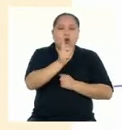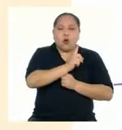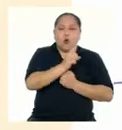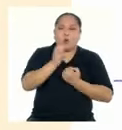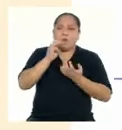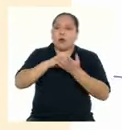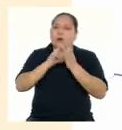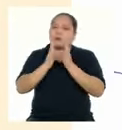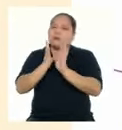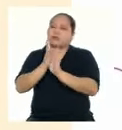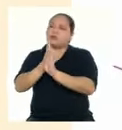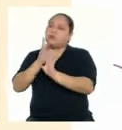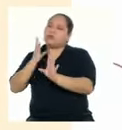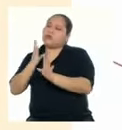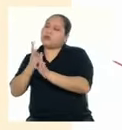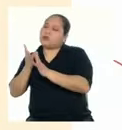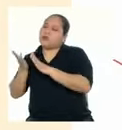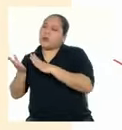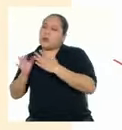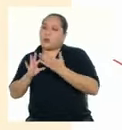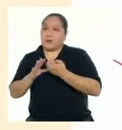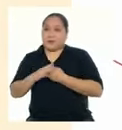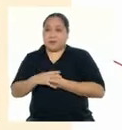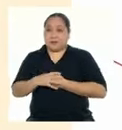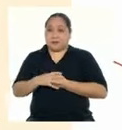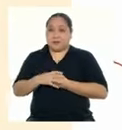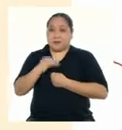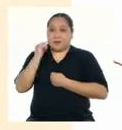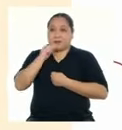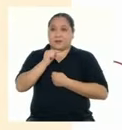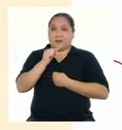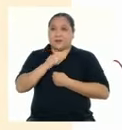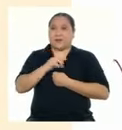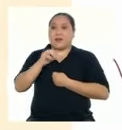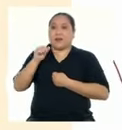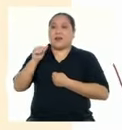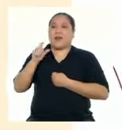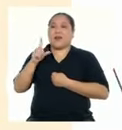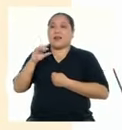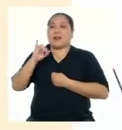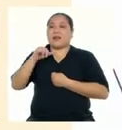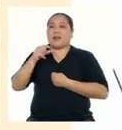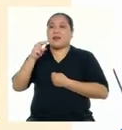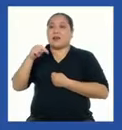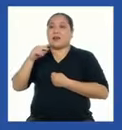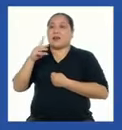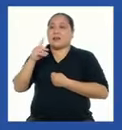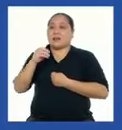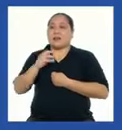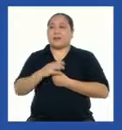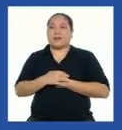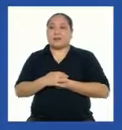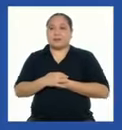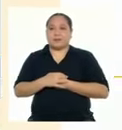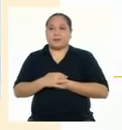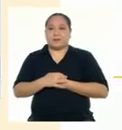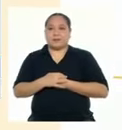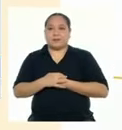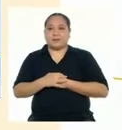formar fila para morir Versos de Alejandra Pizarnik